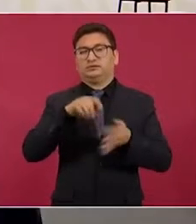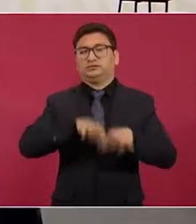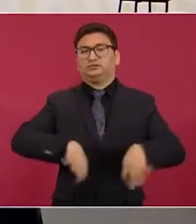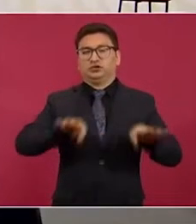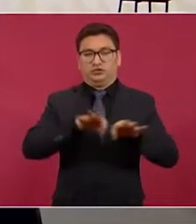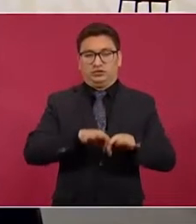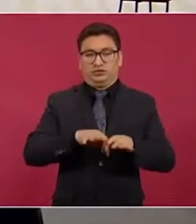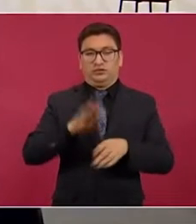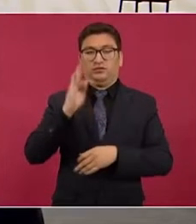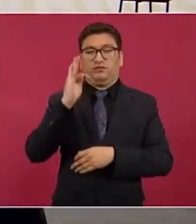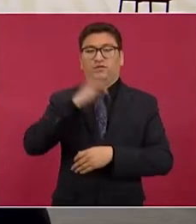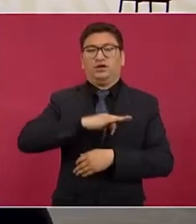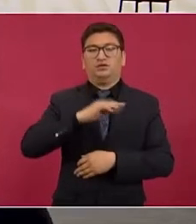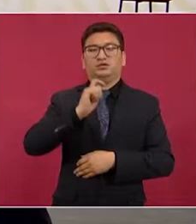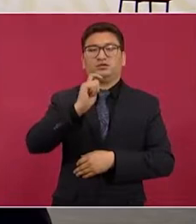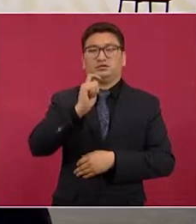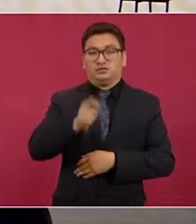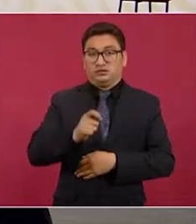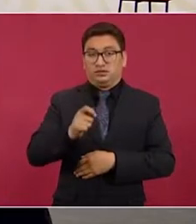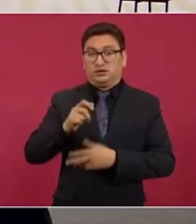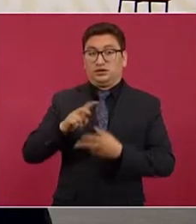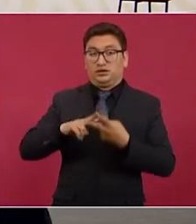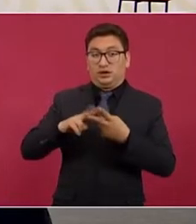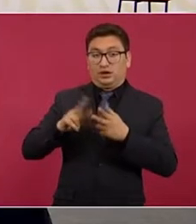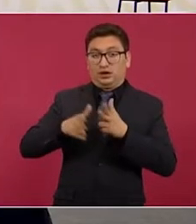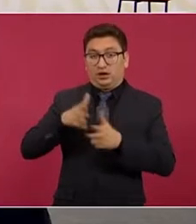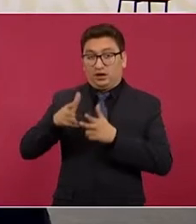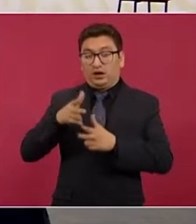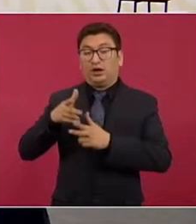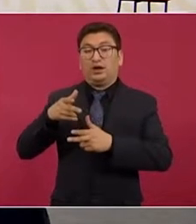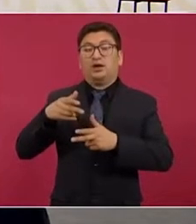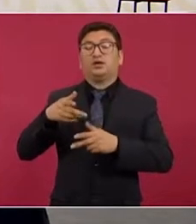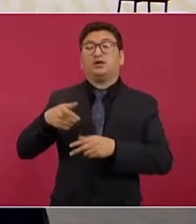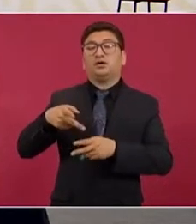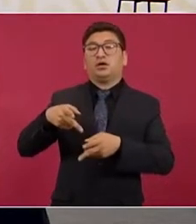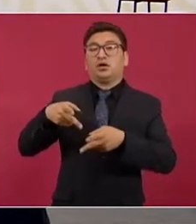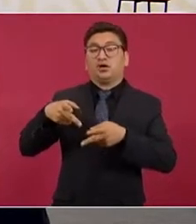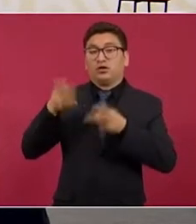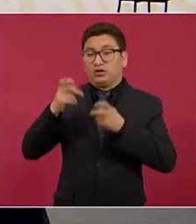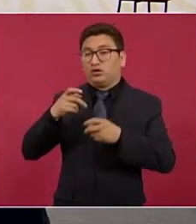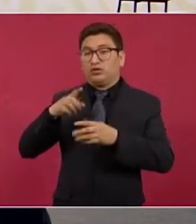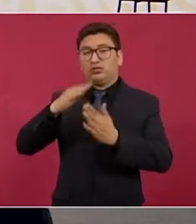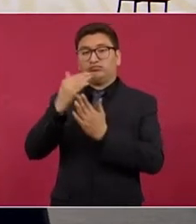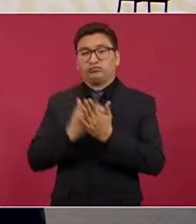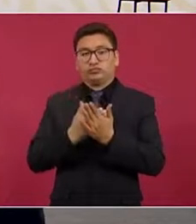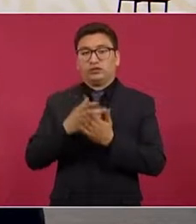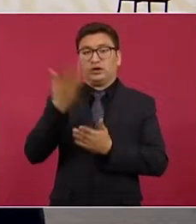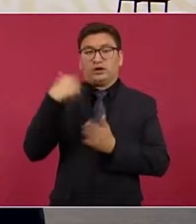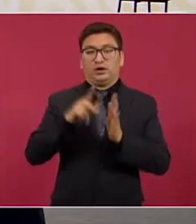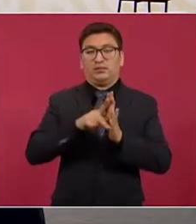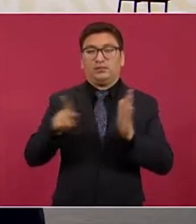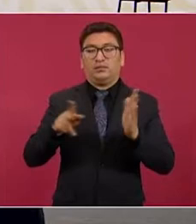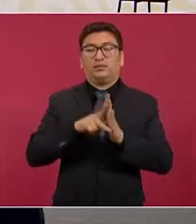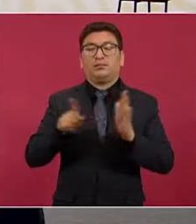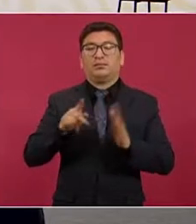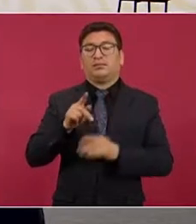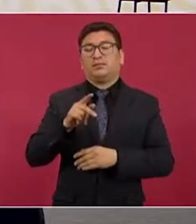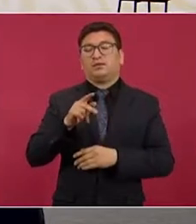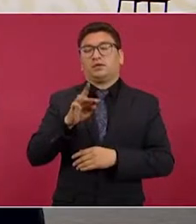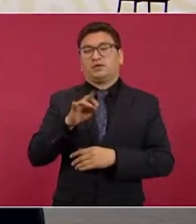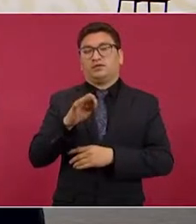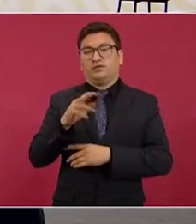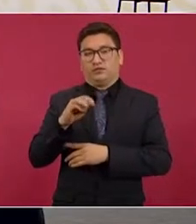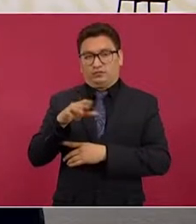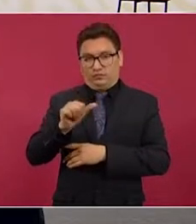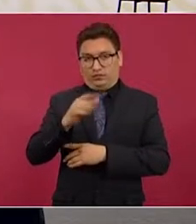Falso que el asalto a trenes haya disminuido como publicó el periódico Reforma. Una